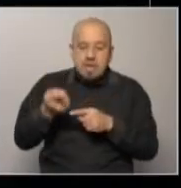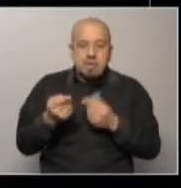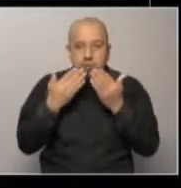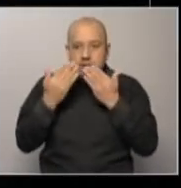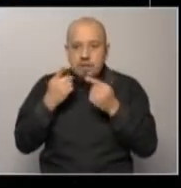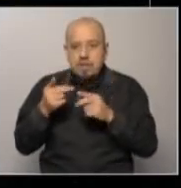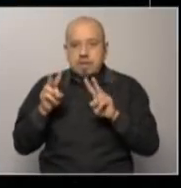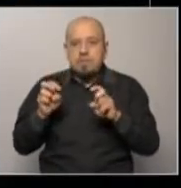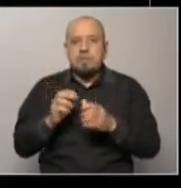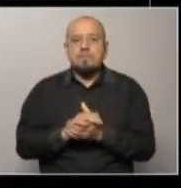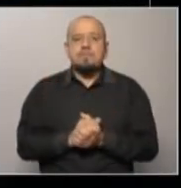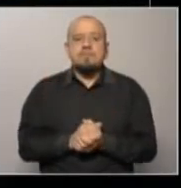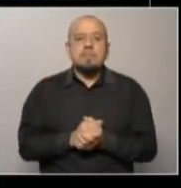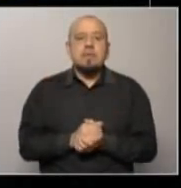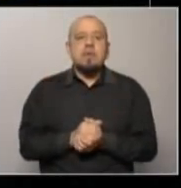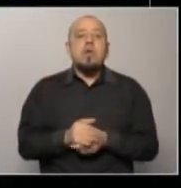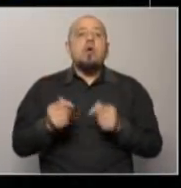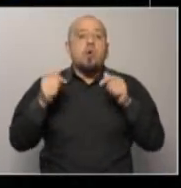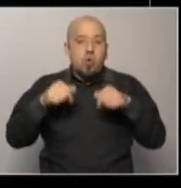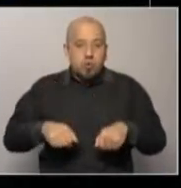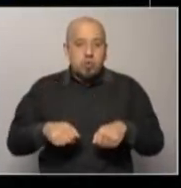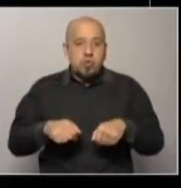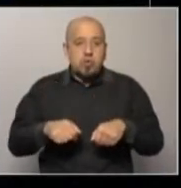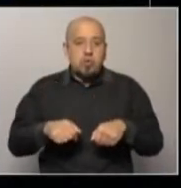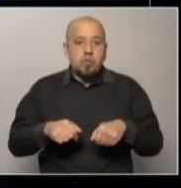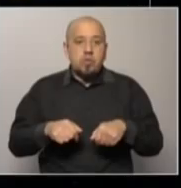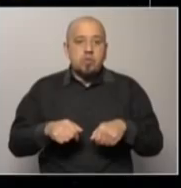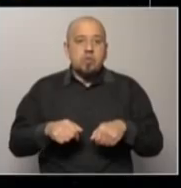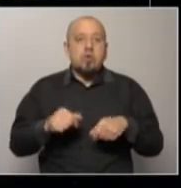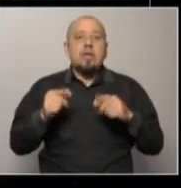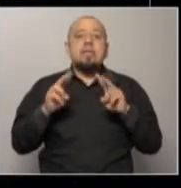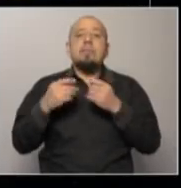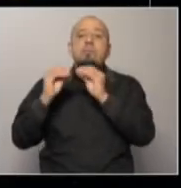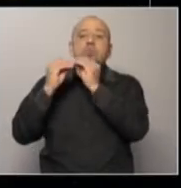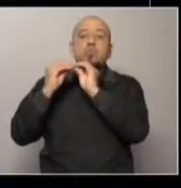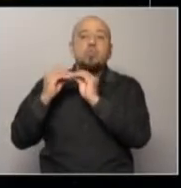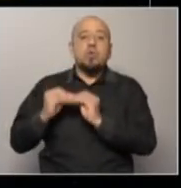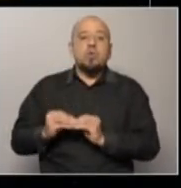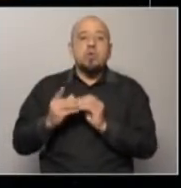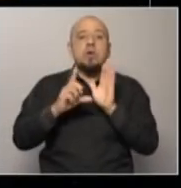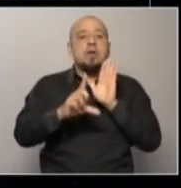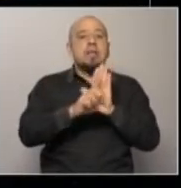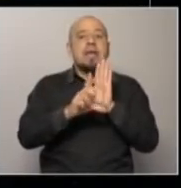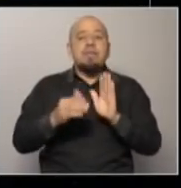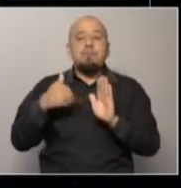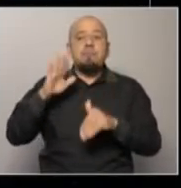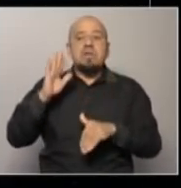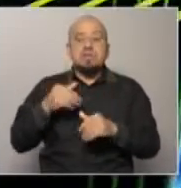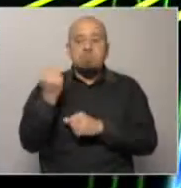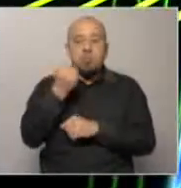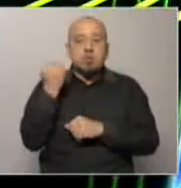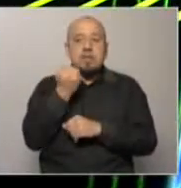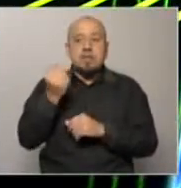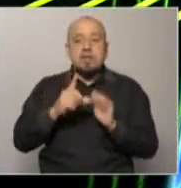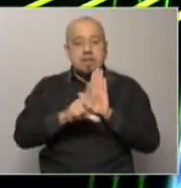de mañana. Claro que sí. Nos metemos en el tema de hoy, el presupuesto. La ley más importante, sin duda,